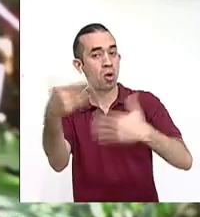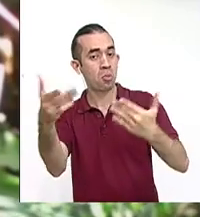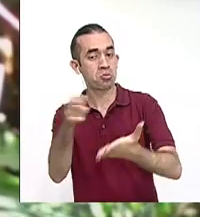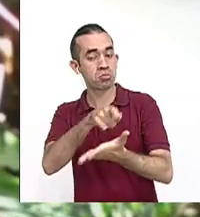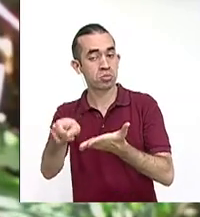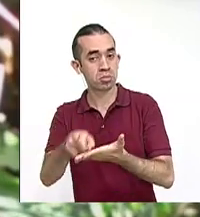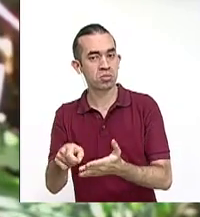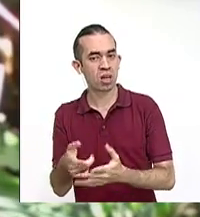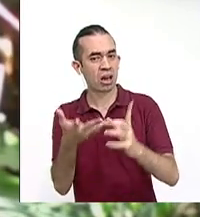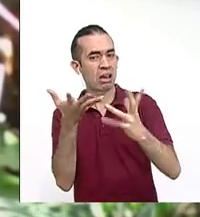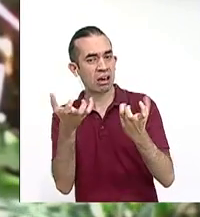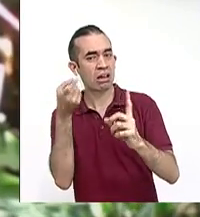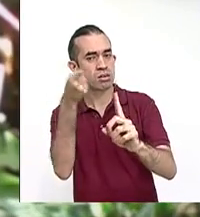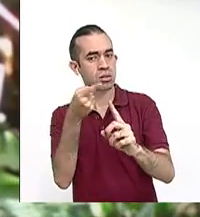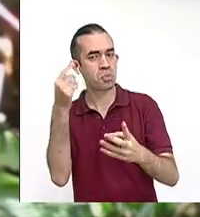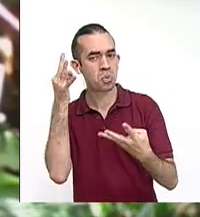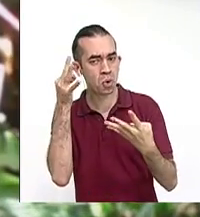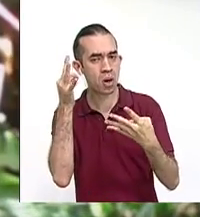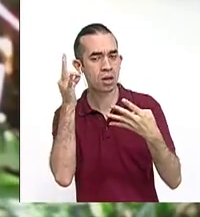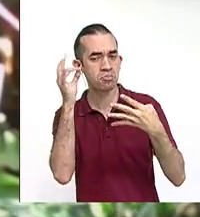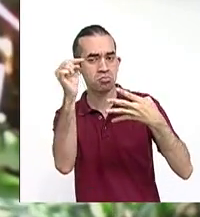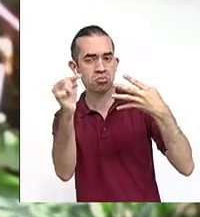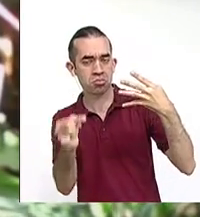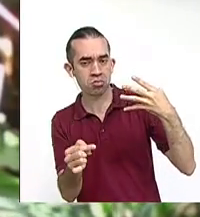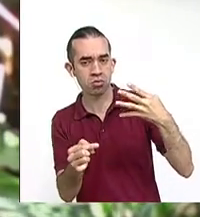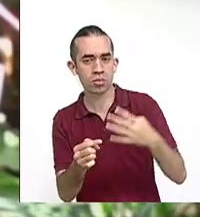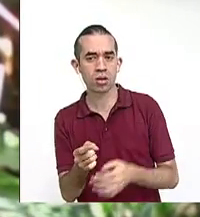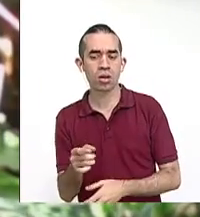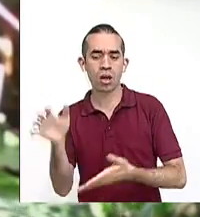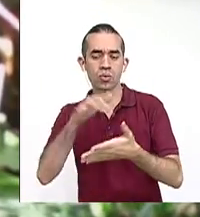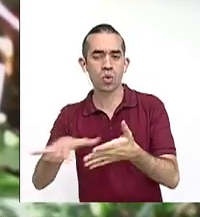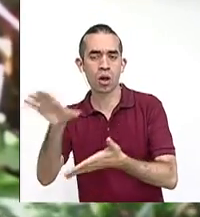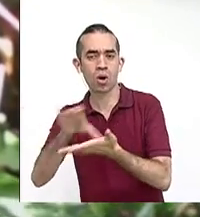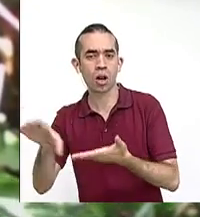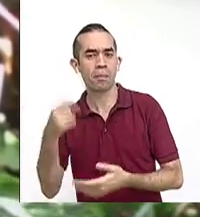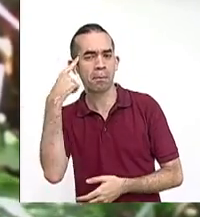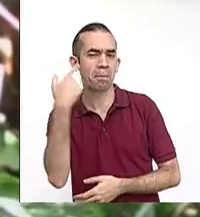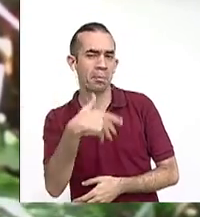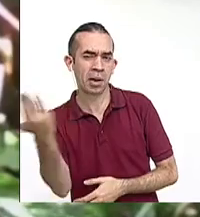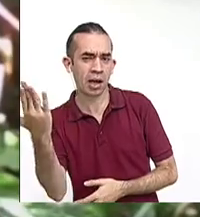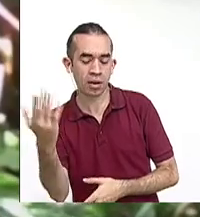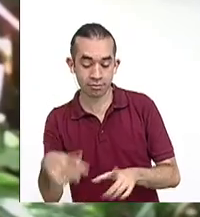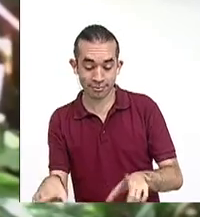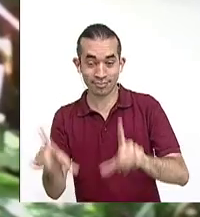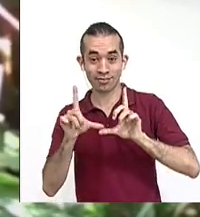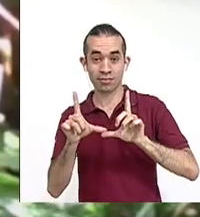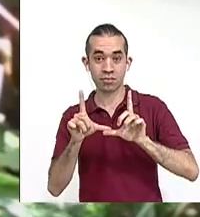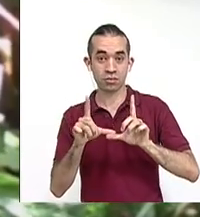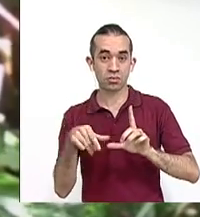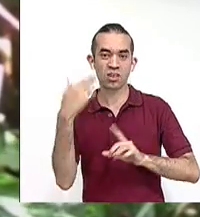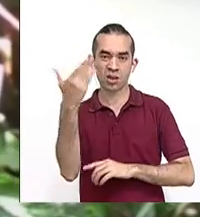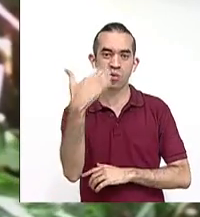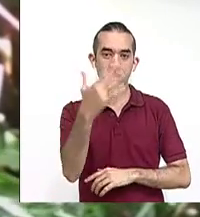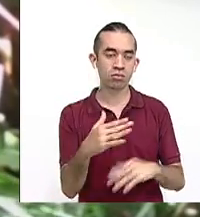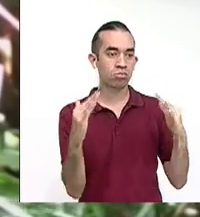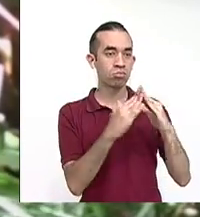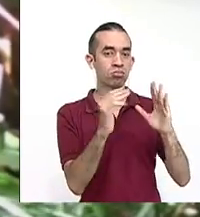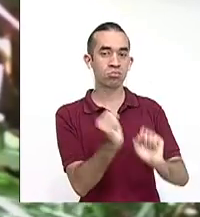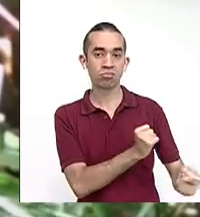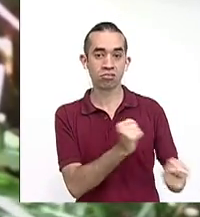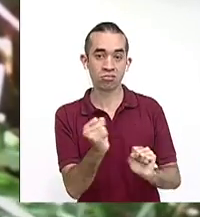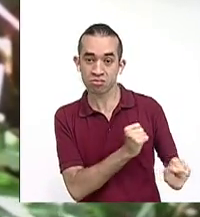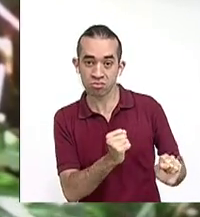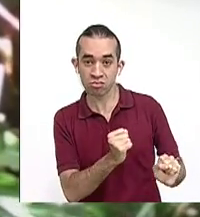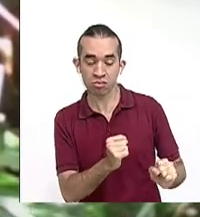pretende de la mujer? ¿Para qué debir al colegio la mujer? ¿Para después salir a barrer? Se pregunta ella. ¿O para después